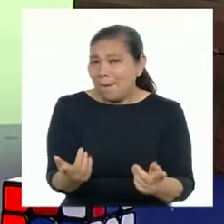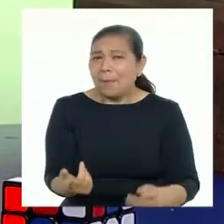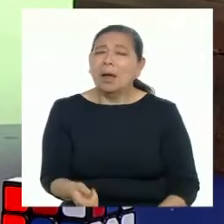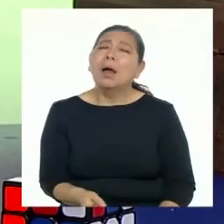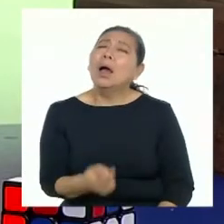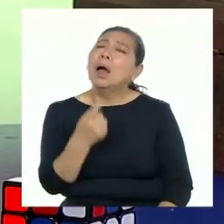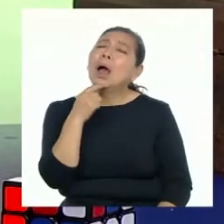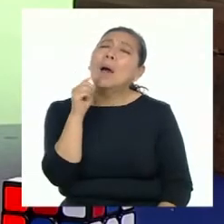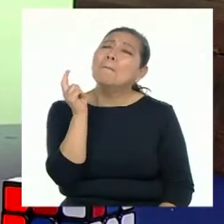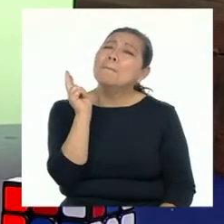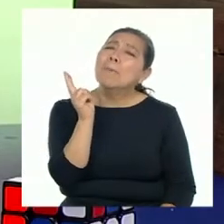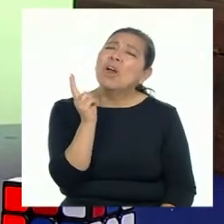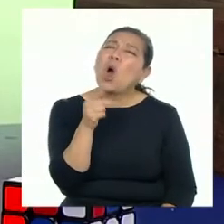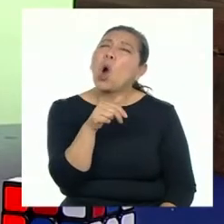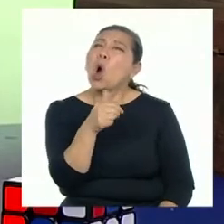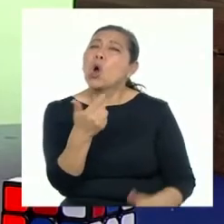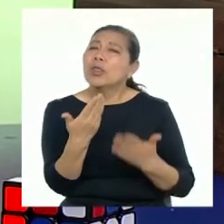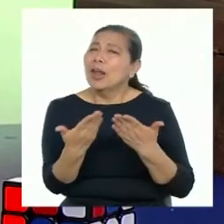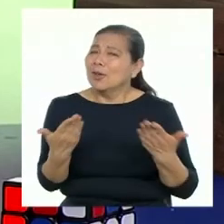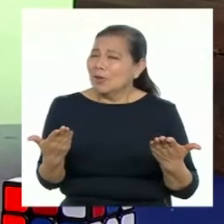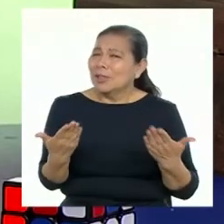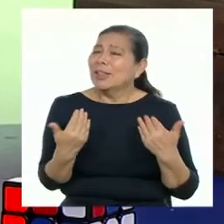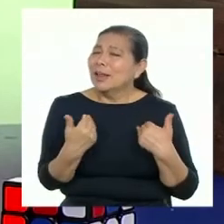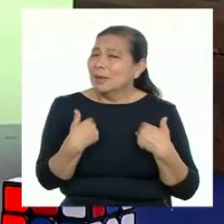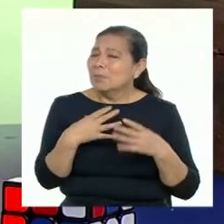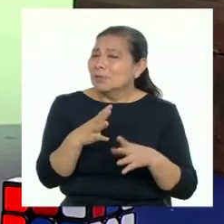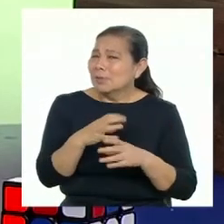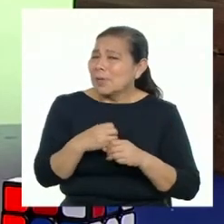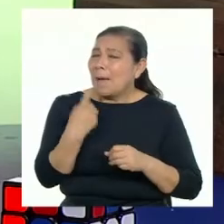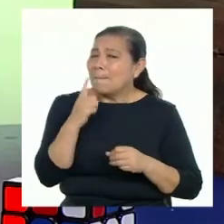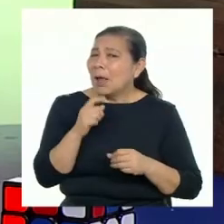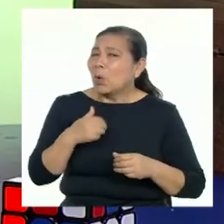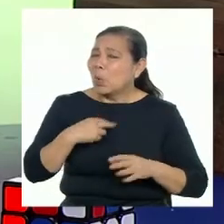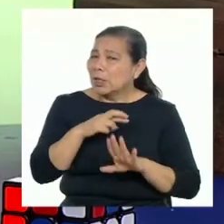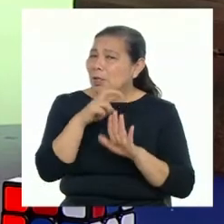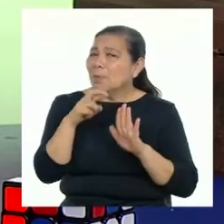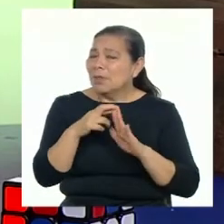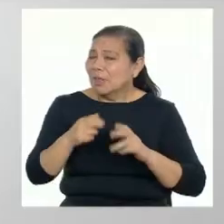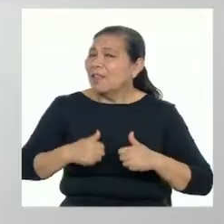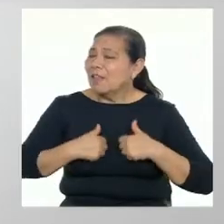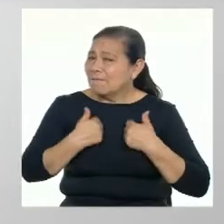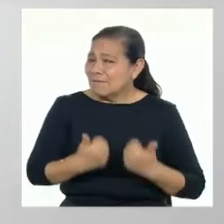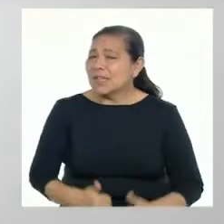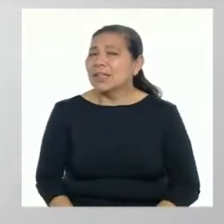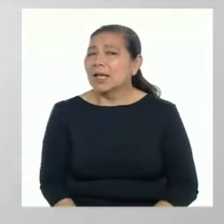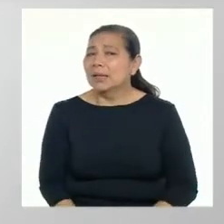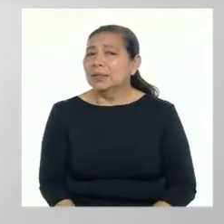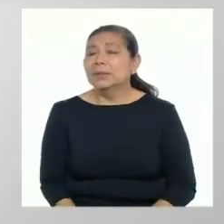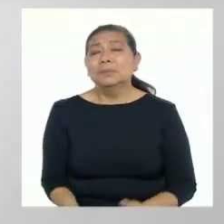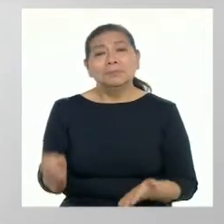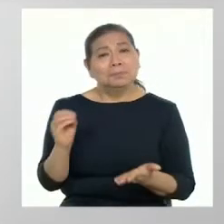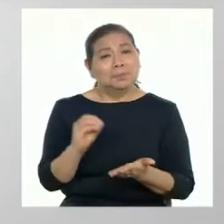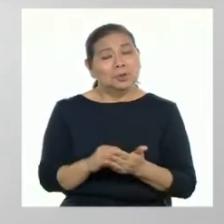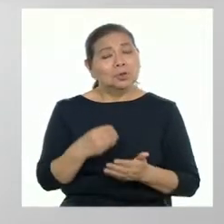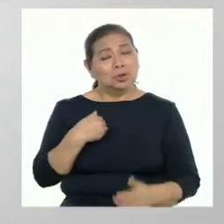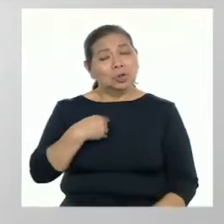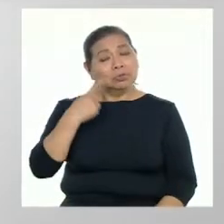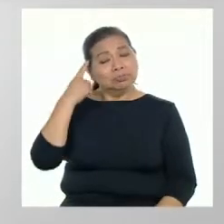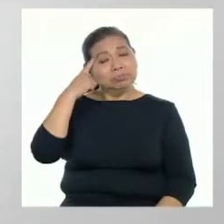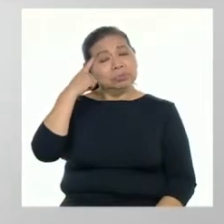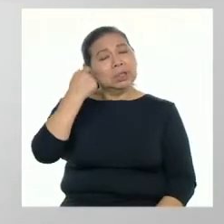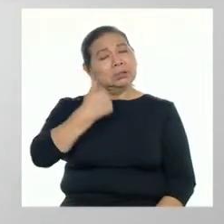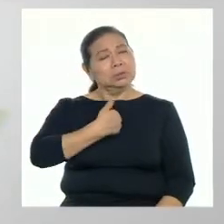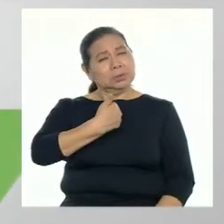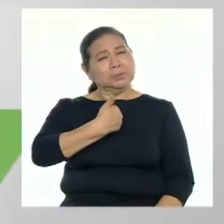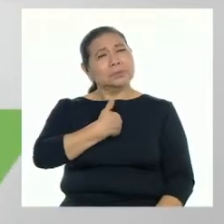Profesora, ¿y qué otros aspectos debemos tomar en cuenta para nuestro proyecto de vida? Además del autoconocimiento,